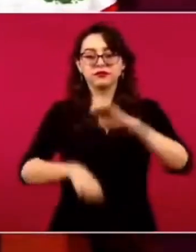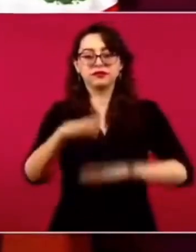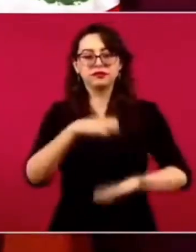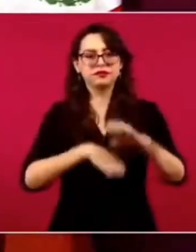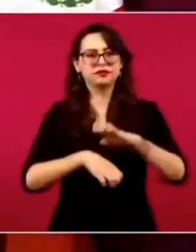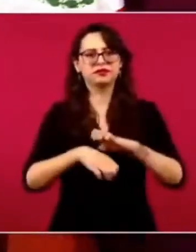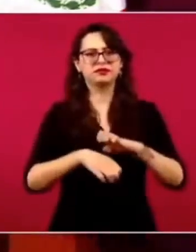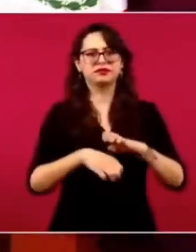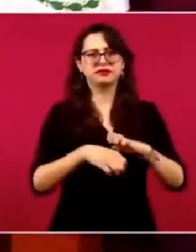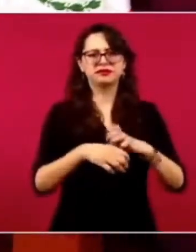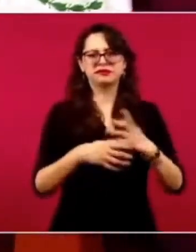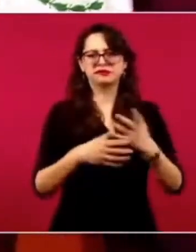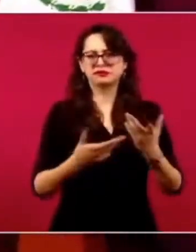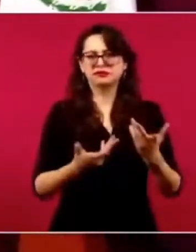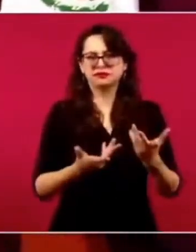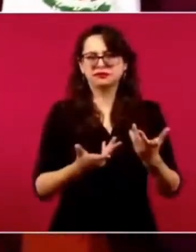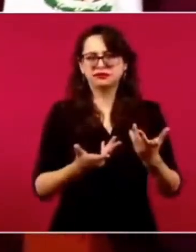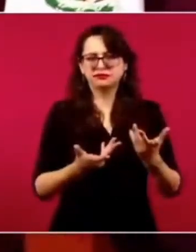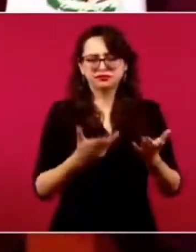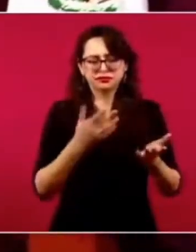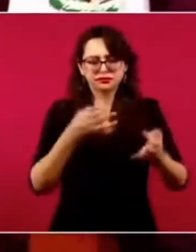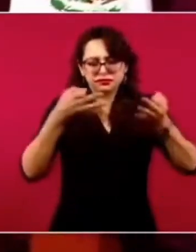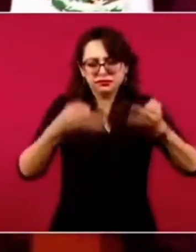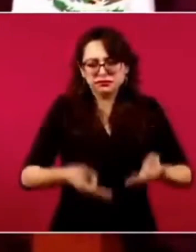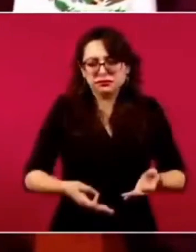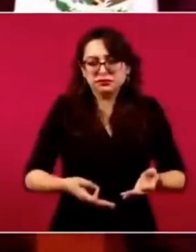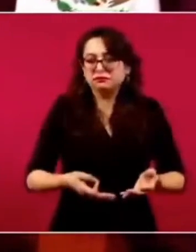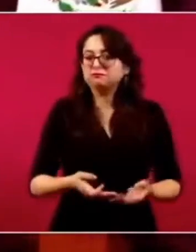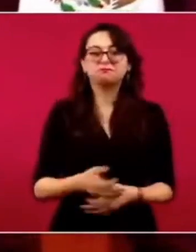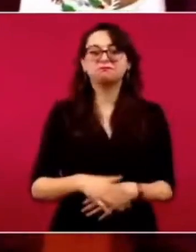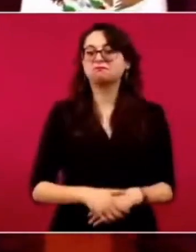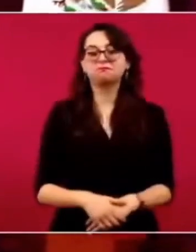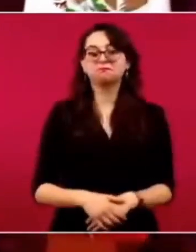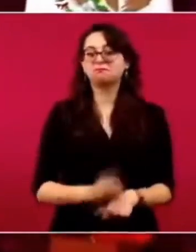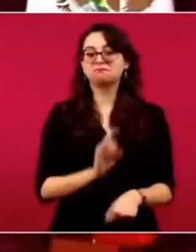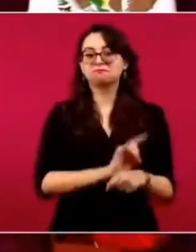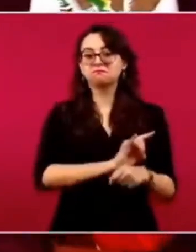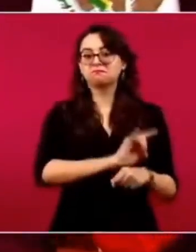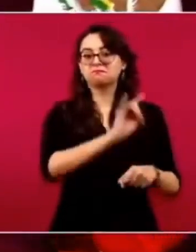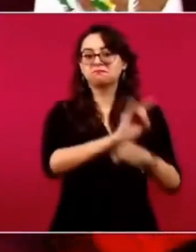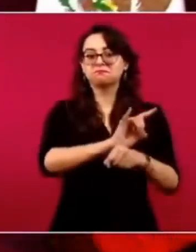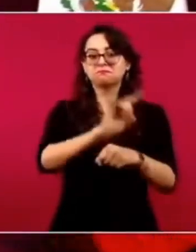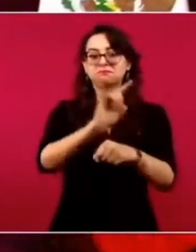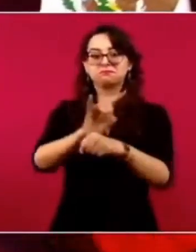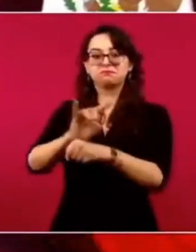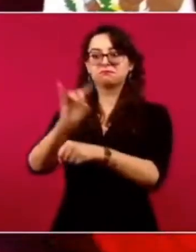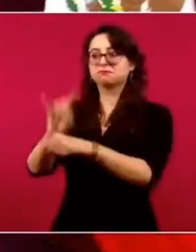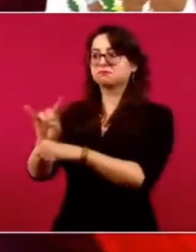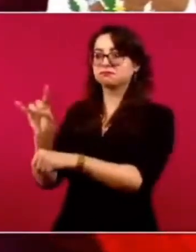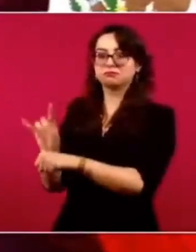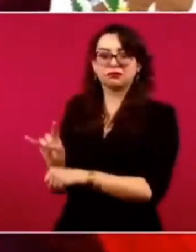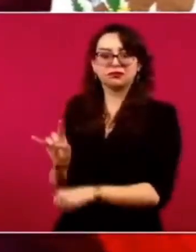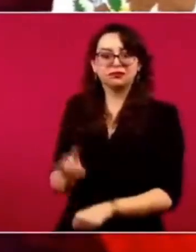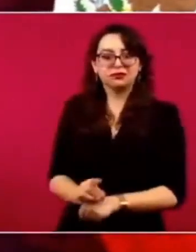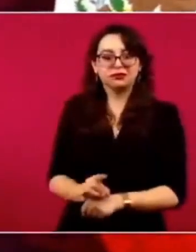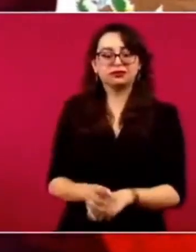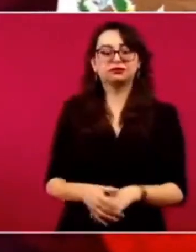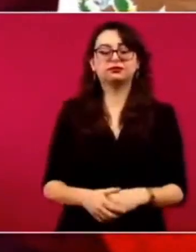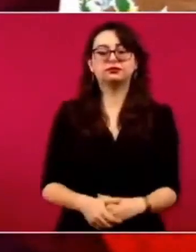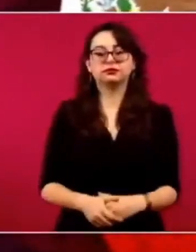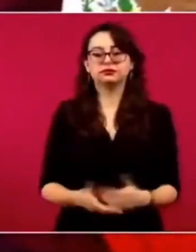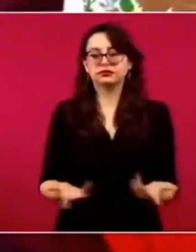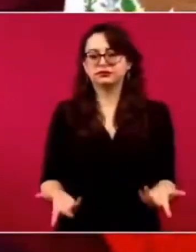que no existían de papel, ponían